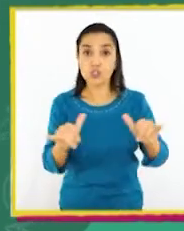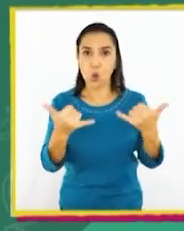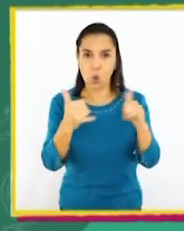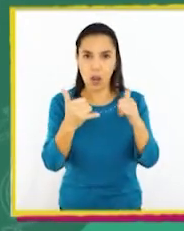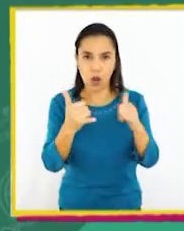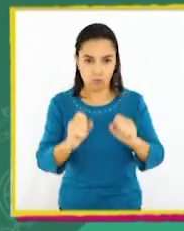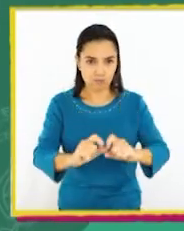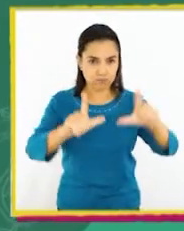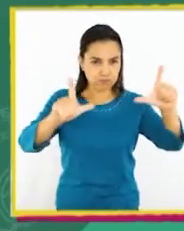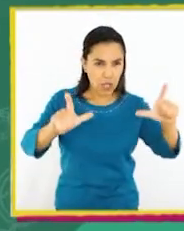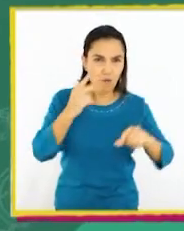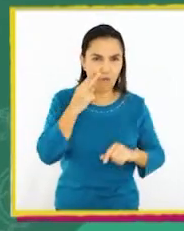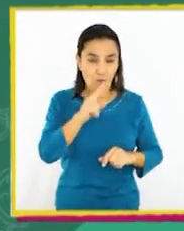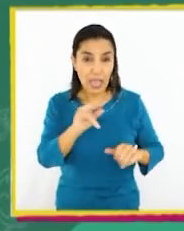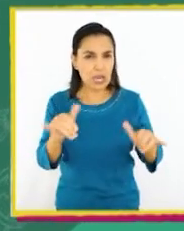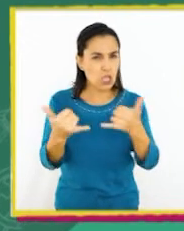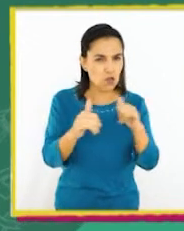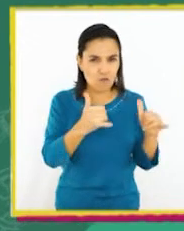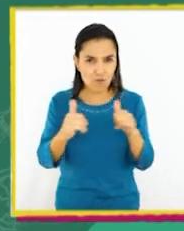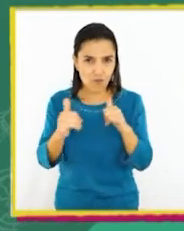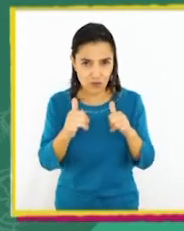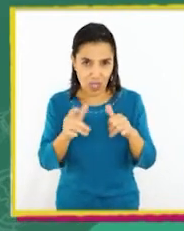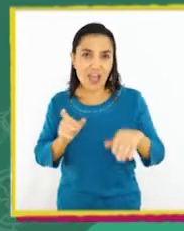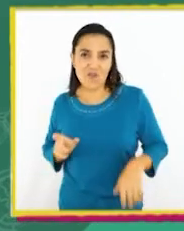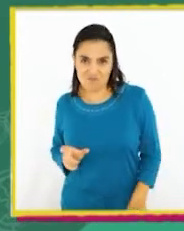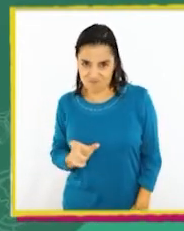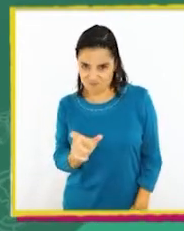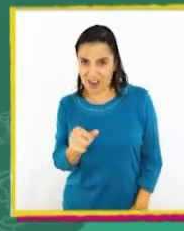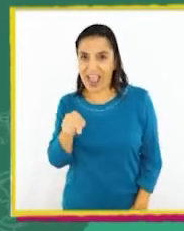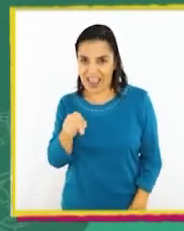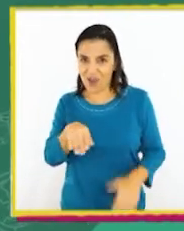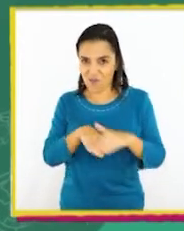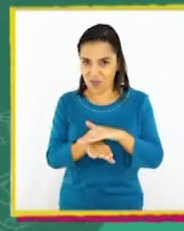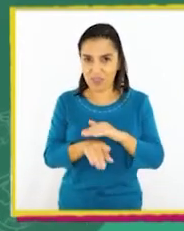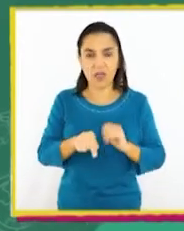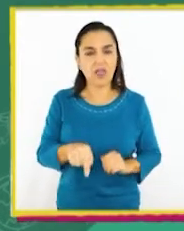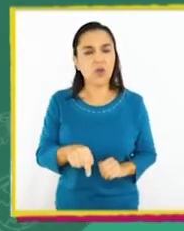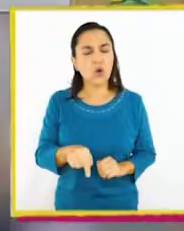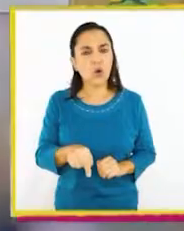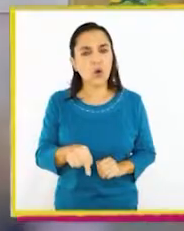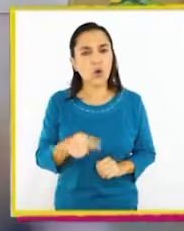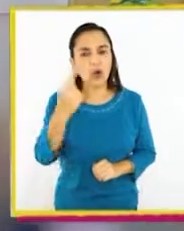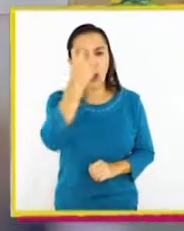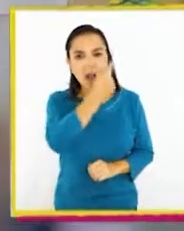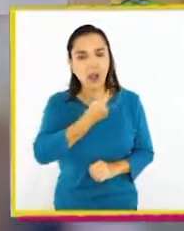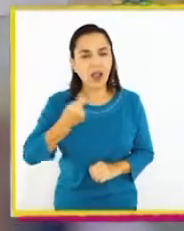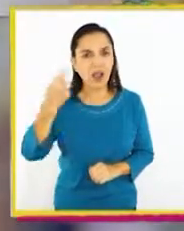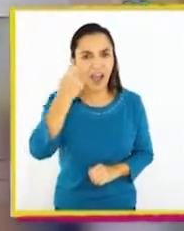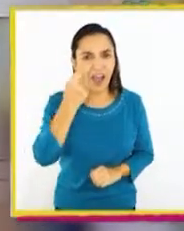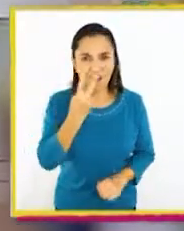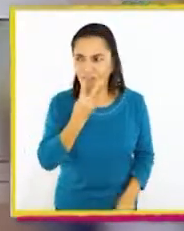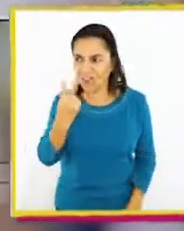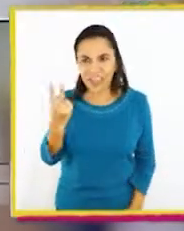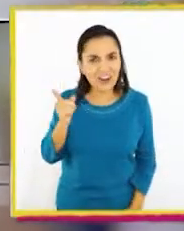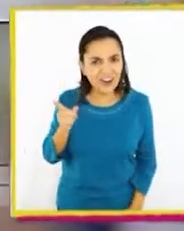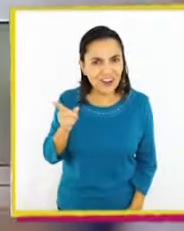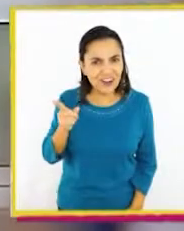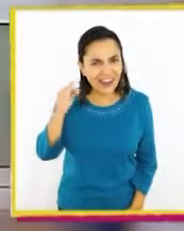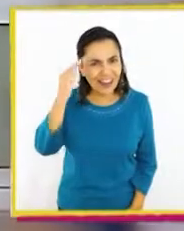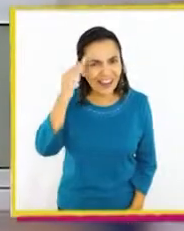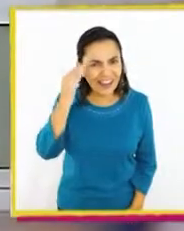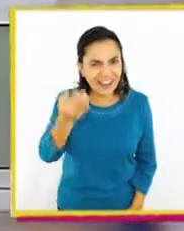Y ahí podías ver esa información o juego que estaba grabado. ¿Se acuerdan de la cara que pusieron al verlo?